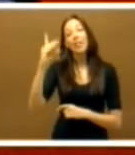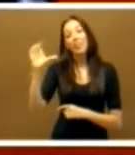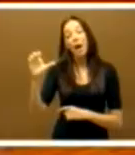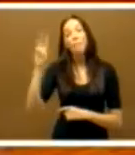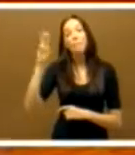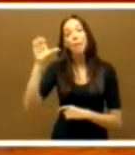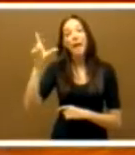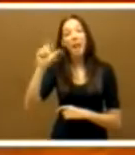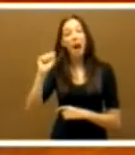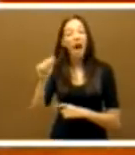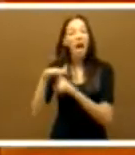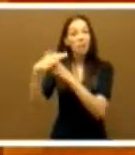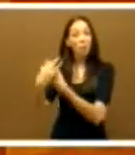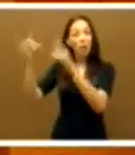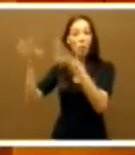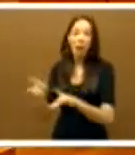muchas gracias.